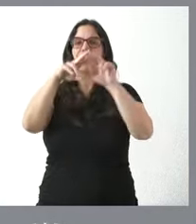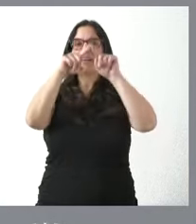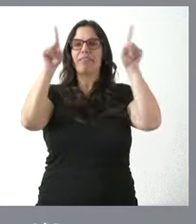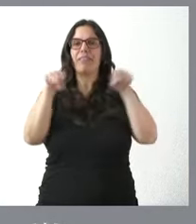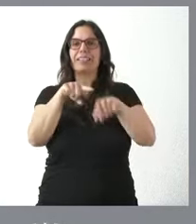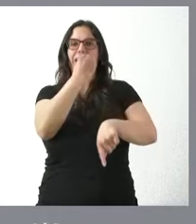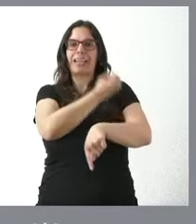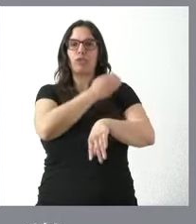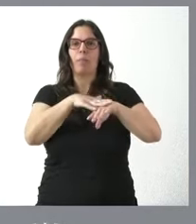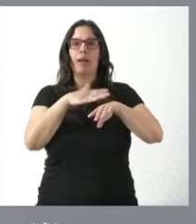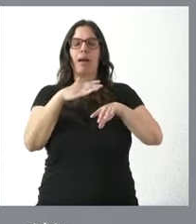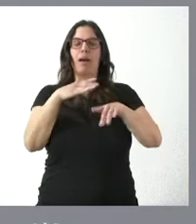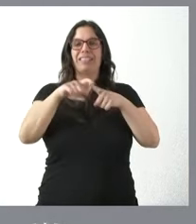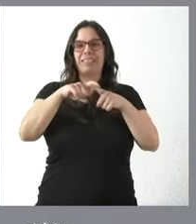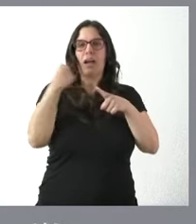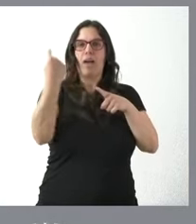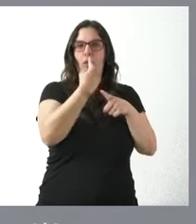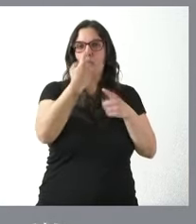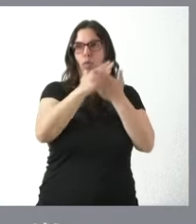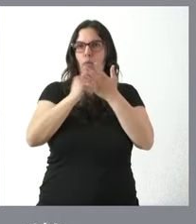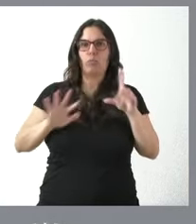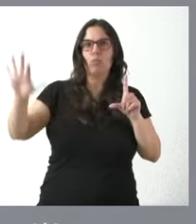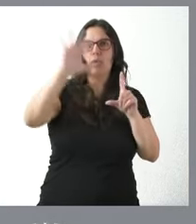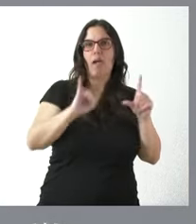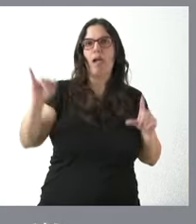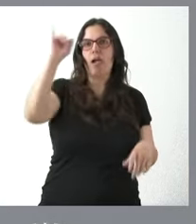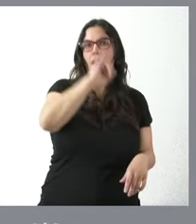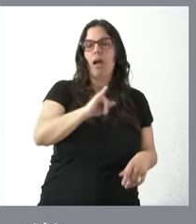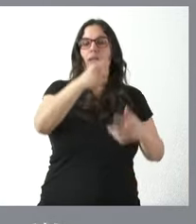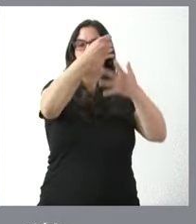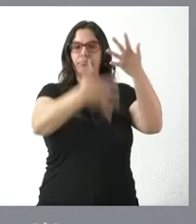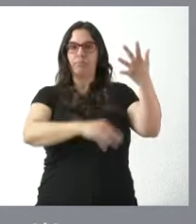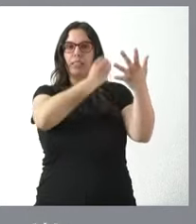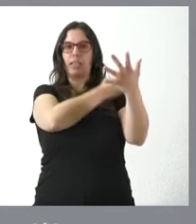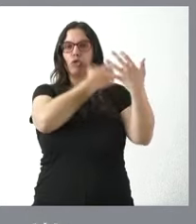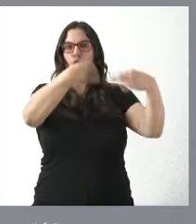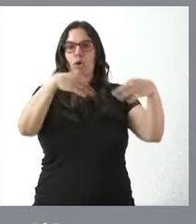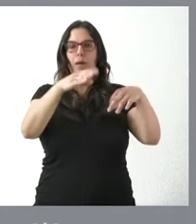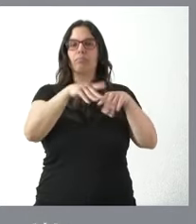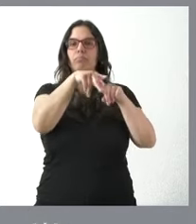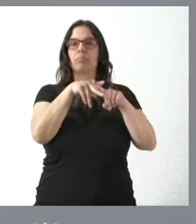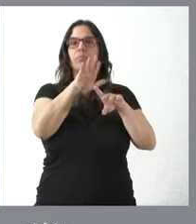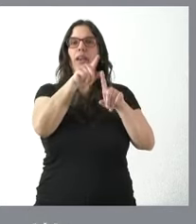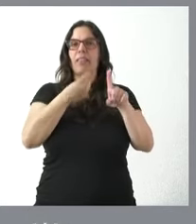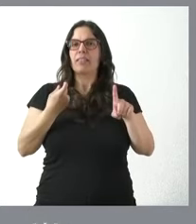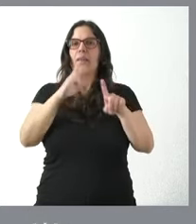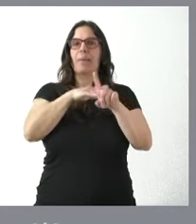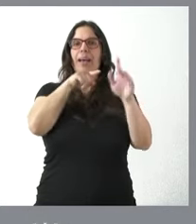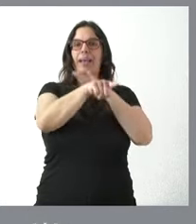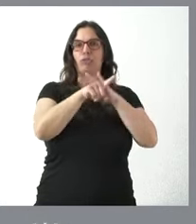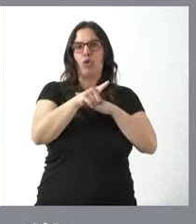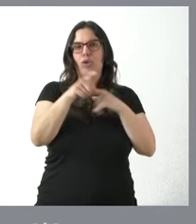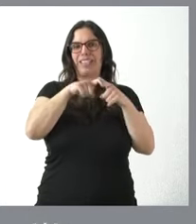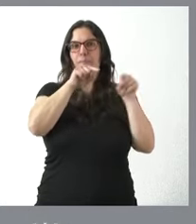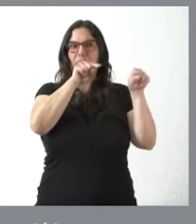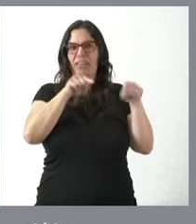para cada especie a escala autonómica y se desarrollará un inventario normalizado como herramienta necesaria para la gestión de dichas especies.